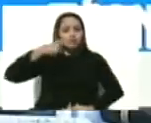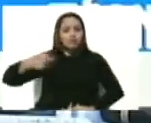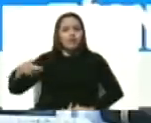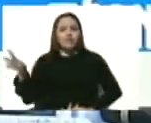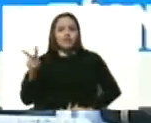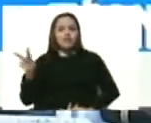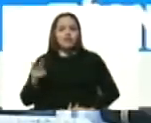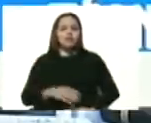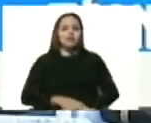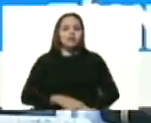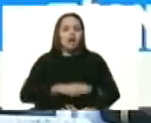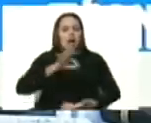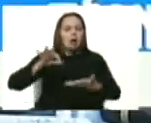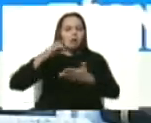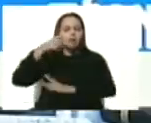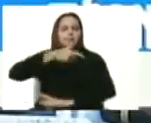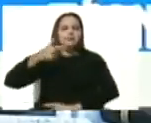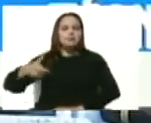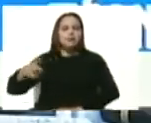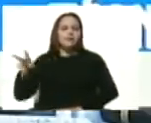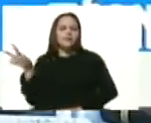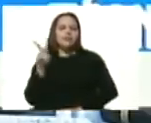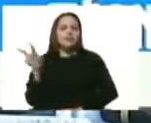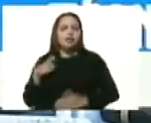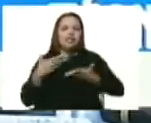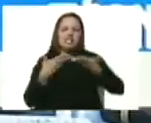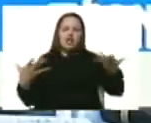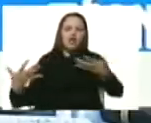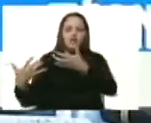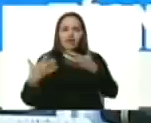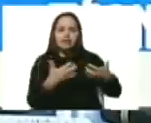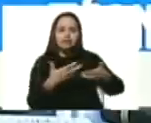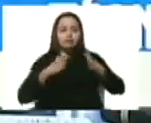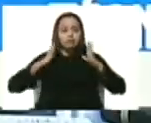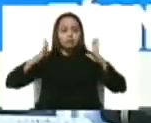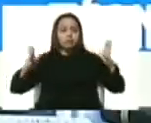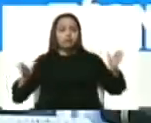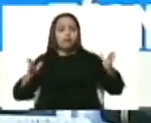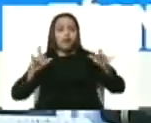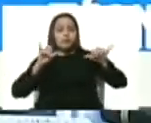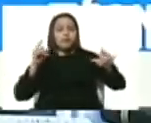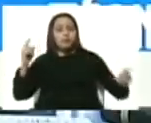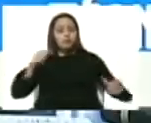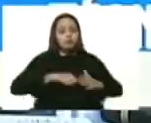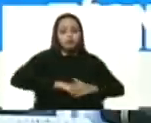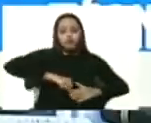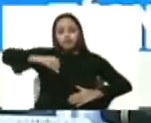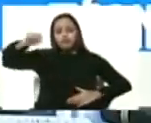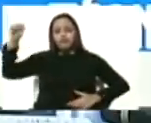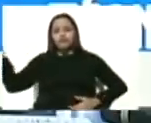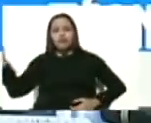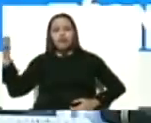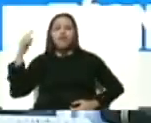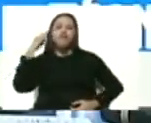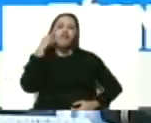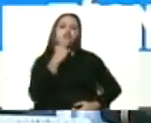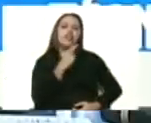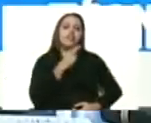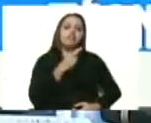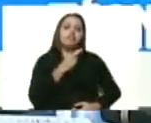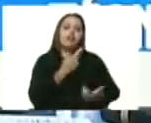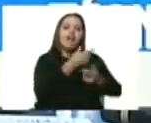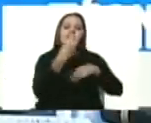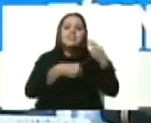la gloria de los venezolanos que dieron esa batalla épica y de ahí salió la espada de nuestro libertador a liberar cinco